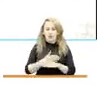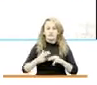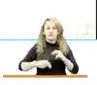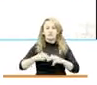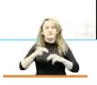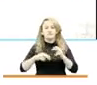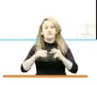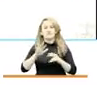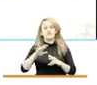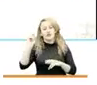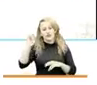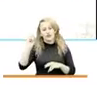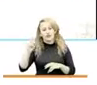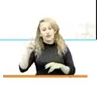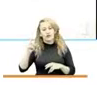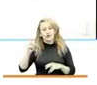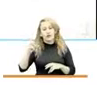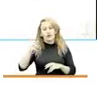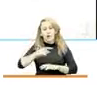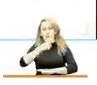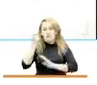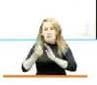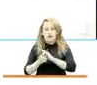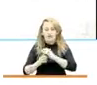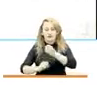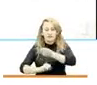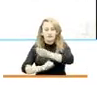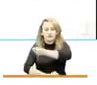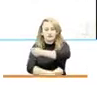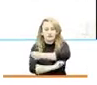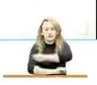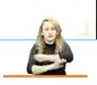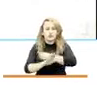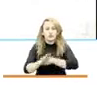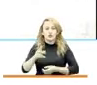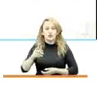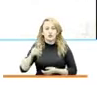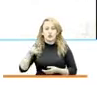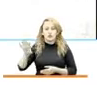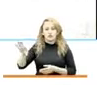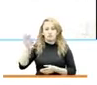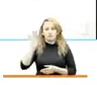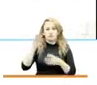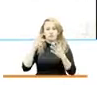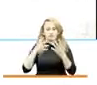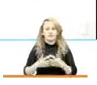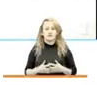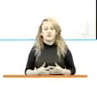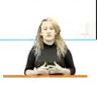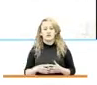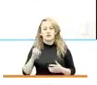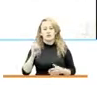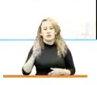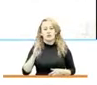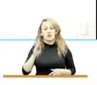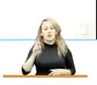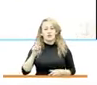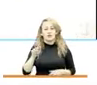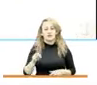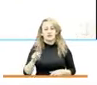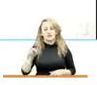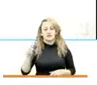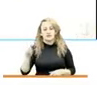de cimentación profunda realizadas por la firma que fue seleccionada Obras con Huarte, la INSA,